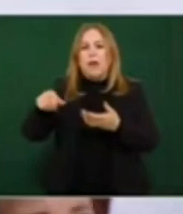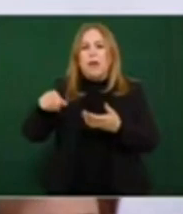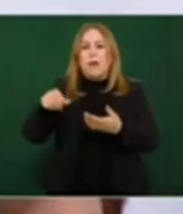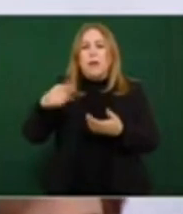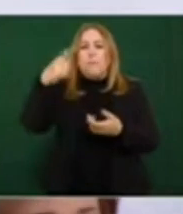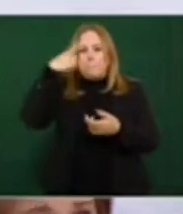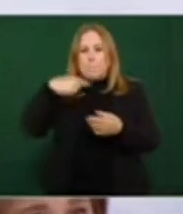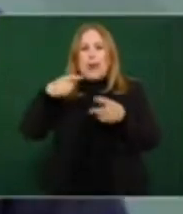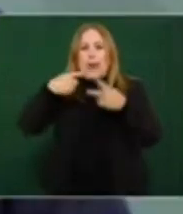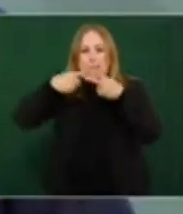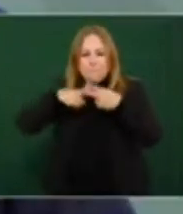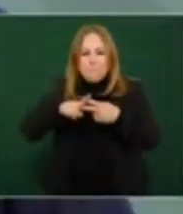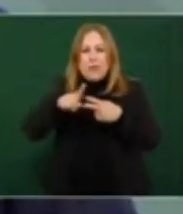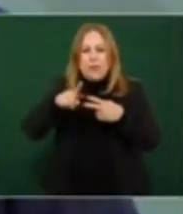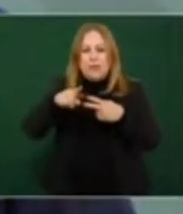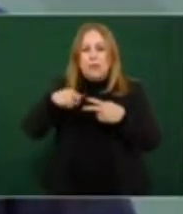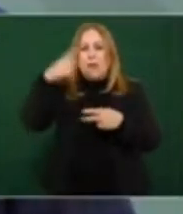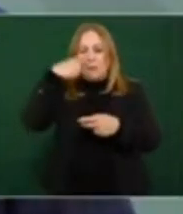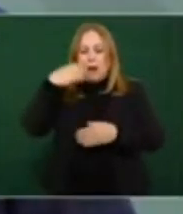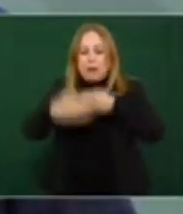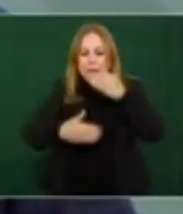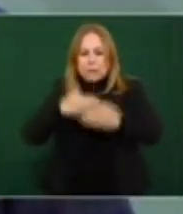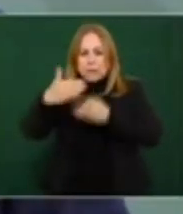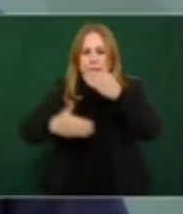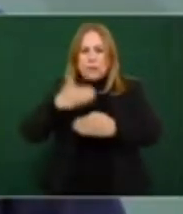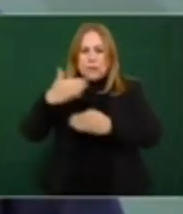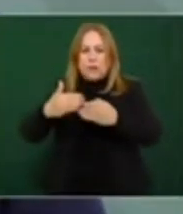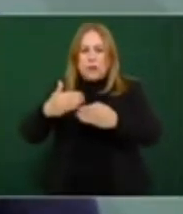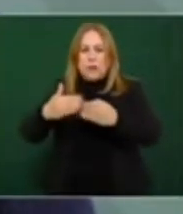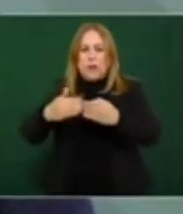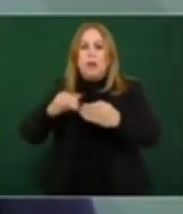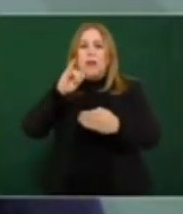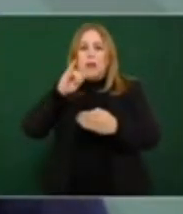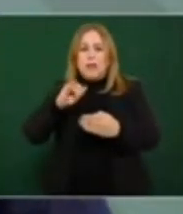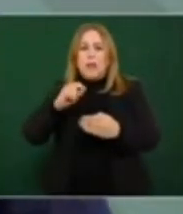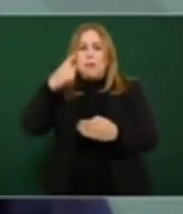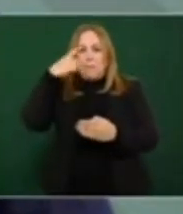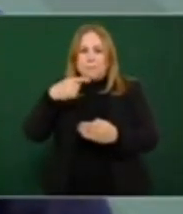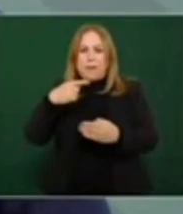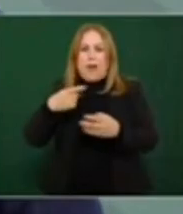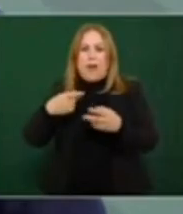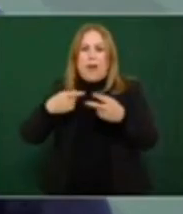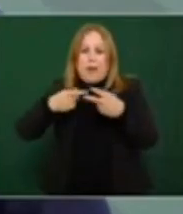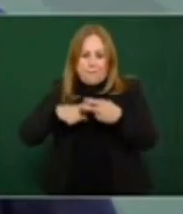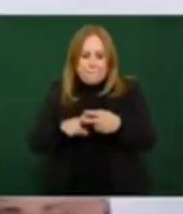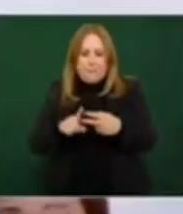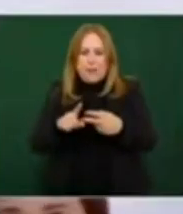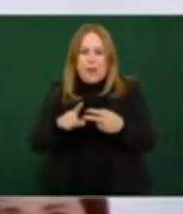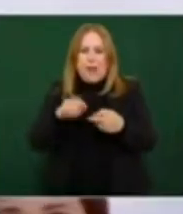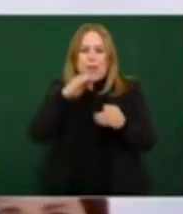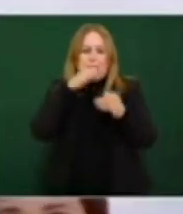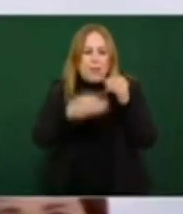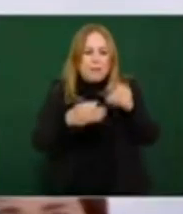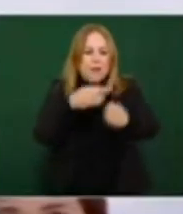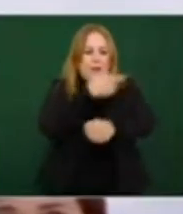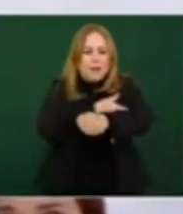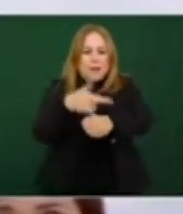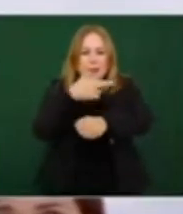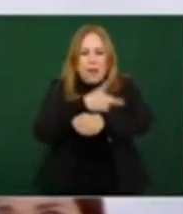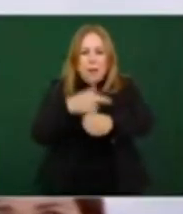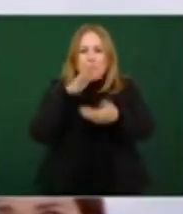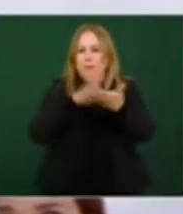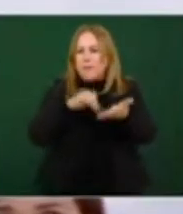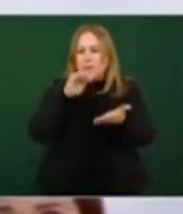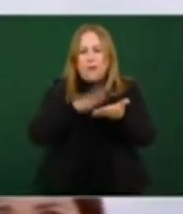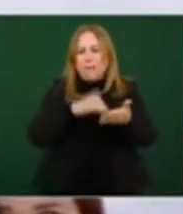arrancar. Ya está preparado el proceso de licitación, pero se tiene que esperar que termine el trámite, que debe ser como